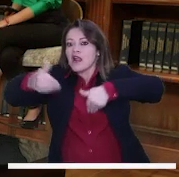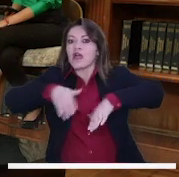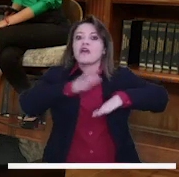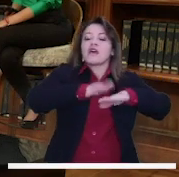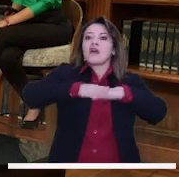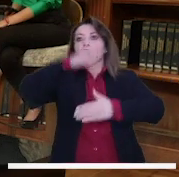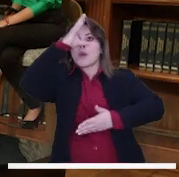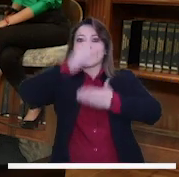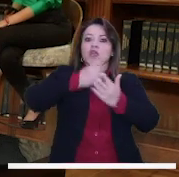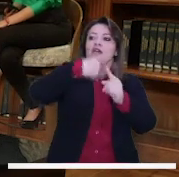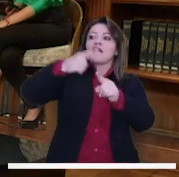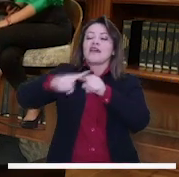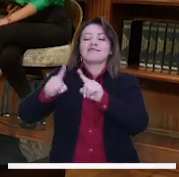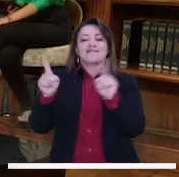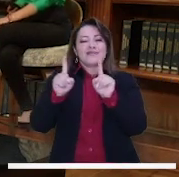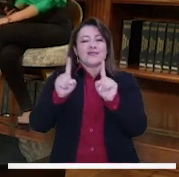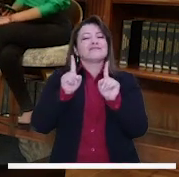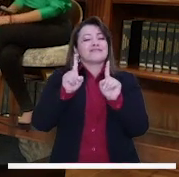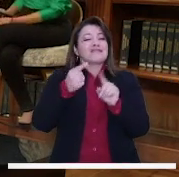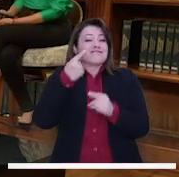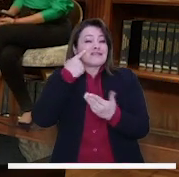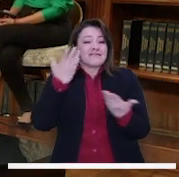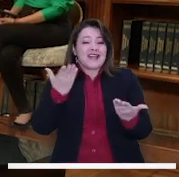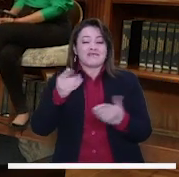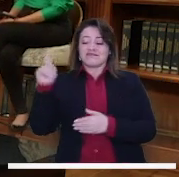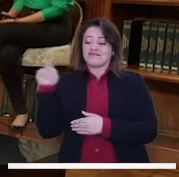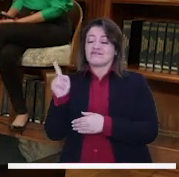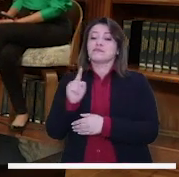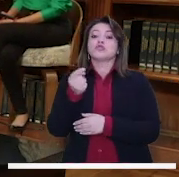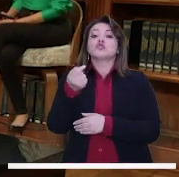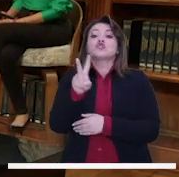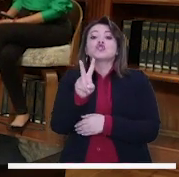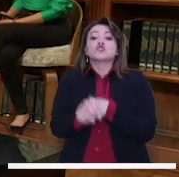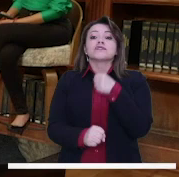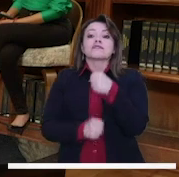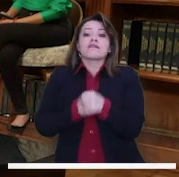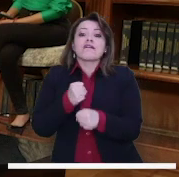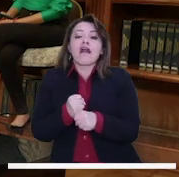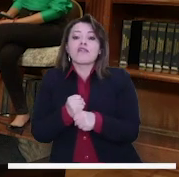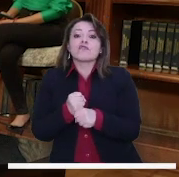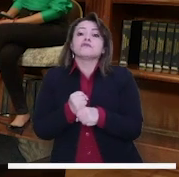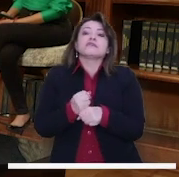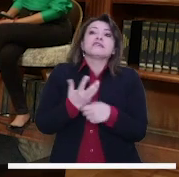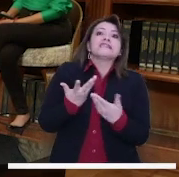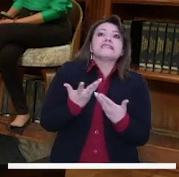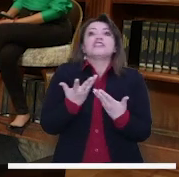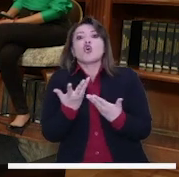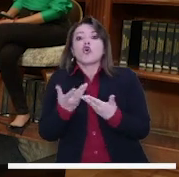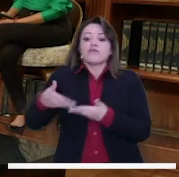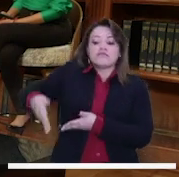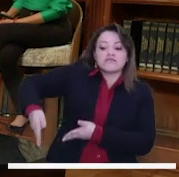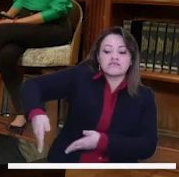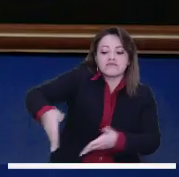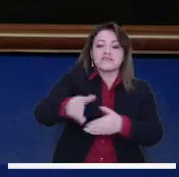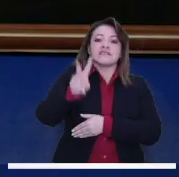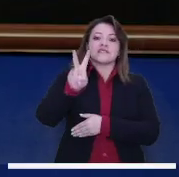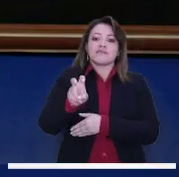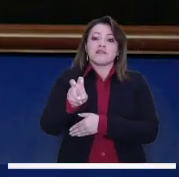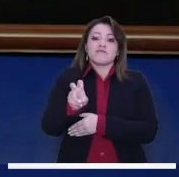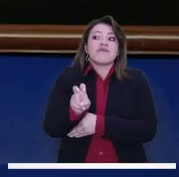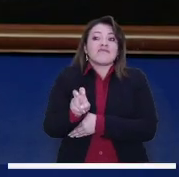cualquier proyecto, pero creo que después de 12 años de estar debatiendo sobre si debe haber algo en la Séptima o no,